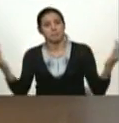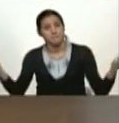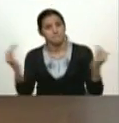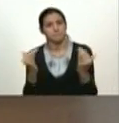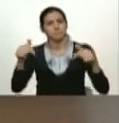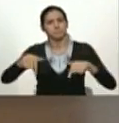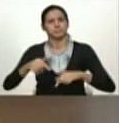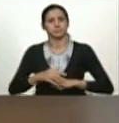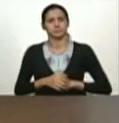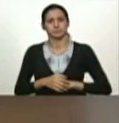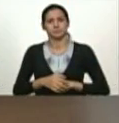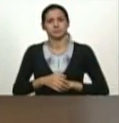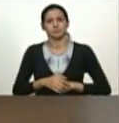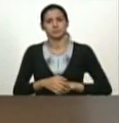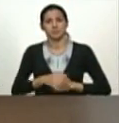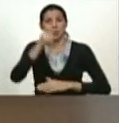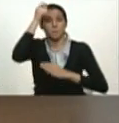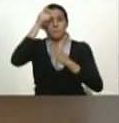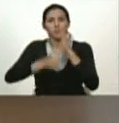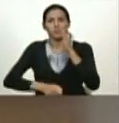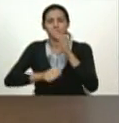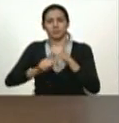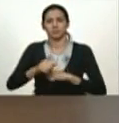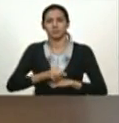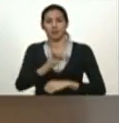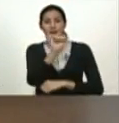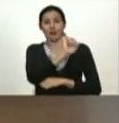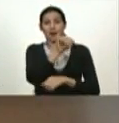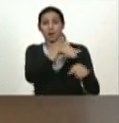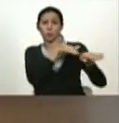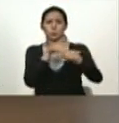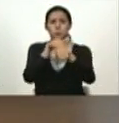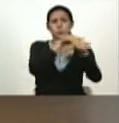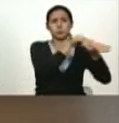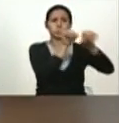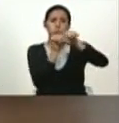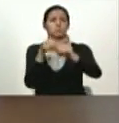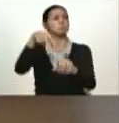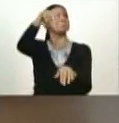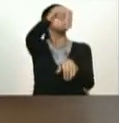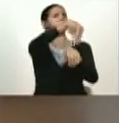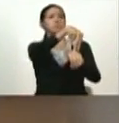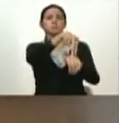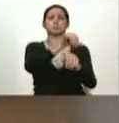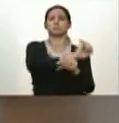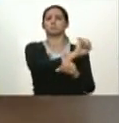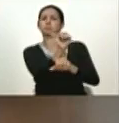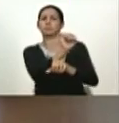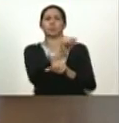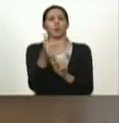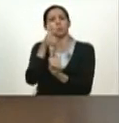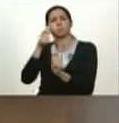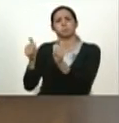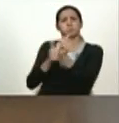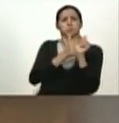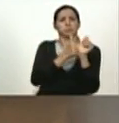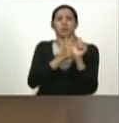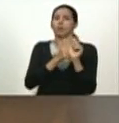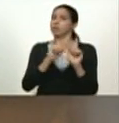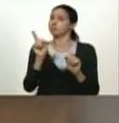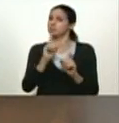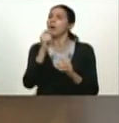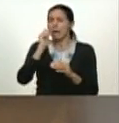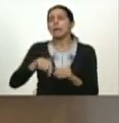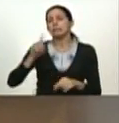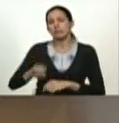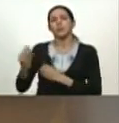están prohibidas las caravanas camaradas como les dije prohibidas las caravanas y los escoltas y las cosas hay que cuidarse hay